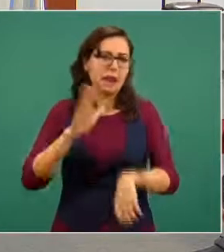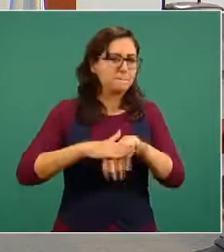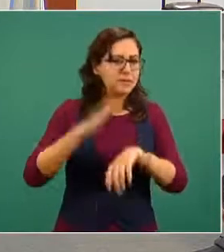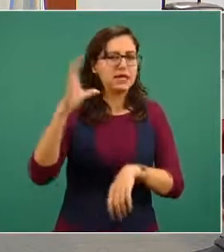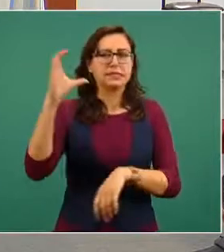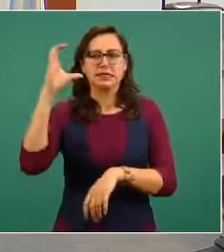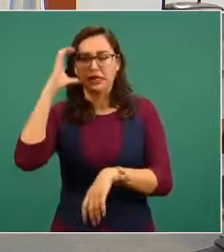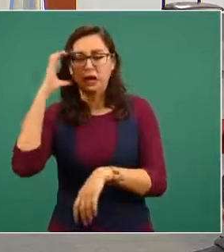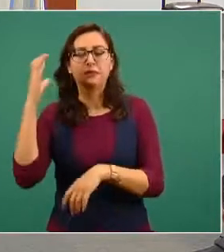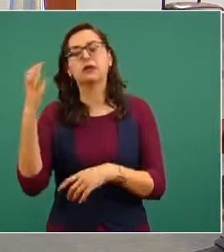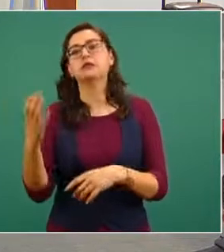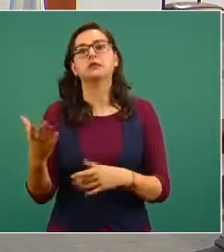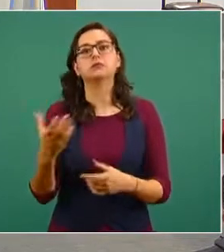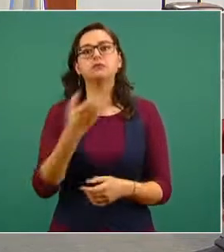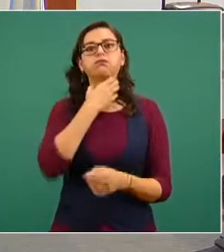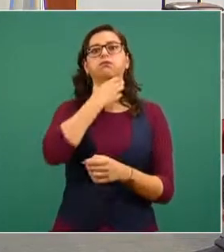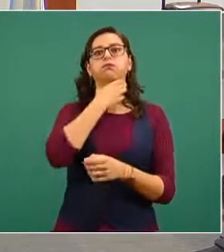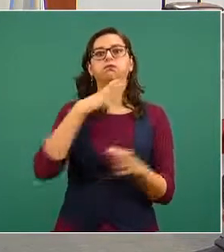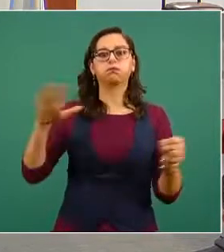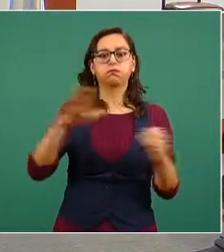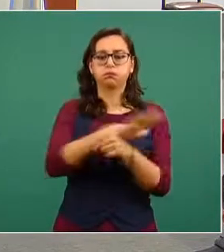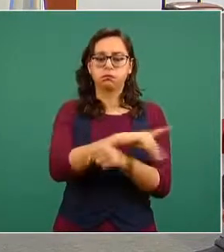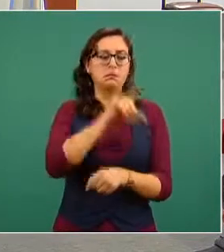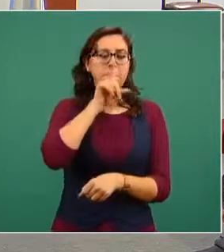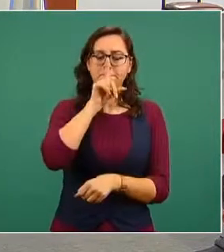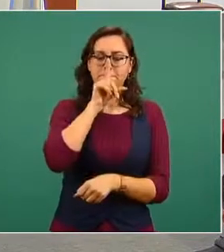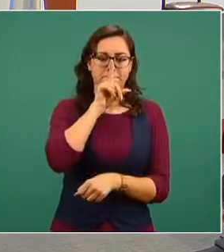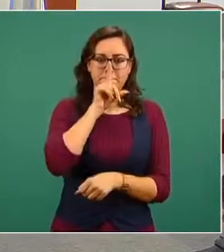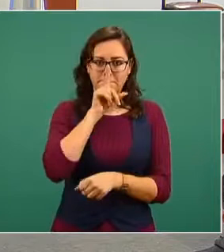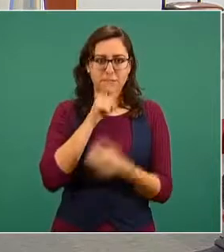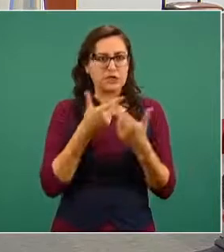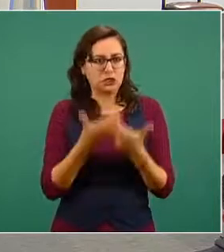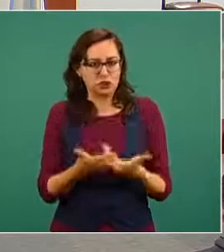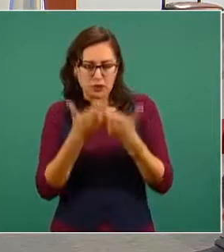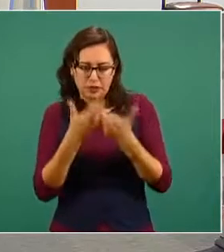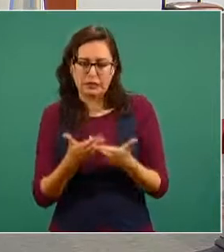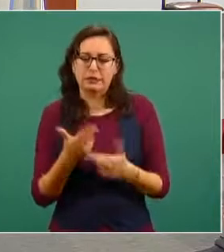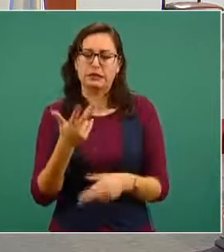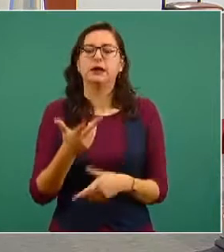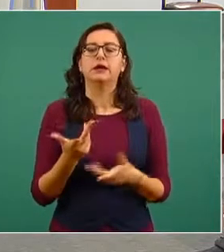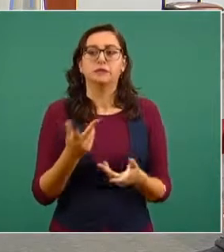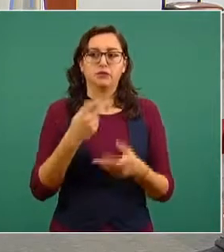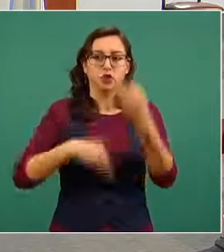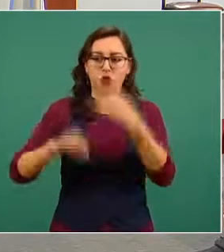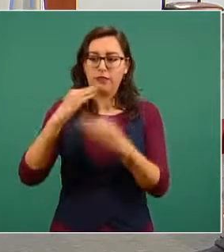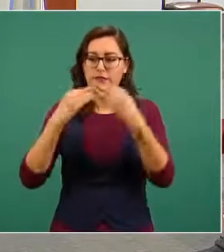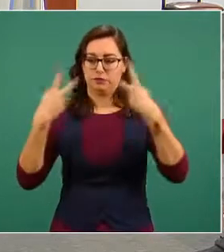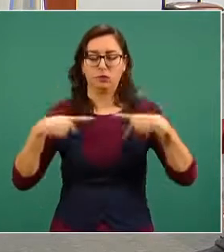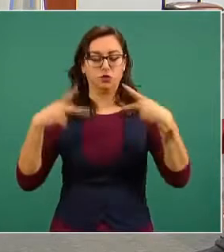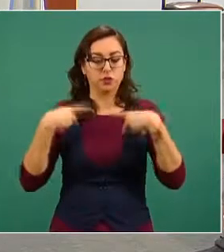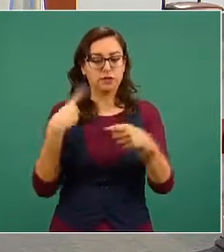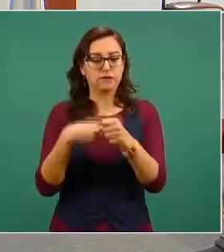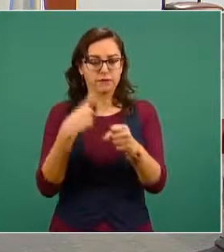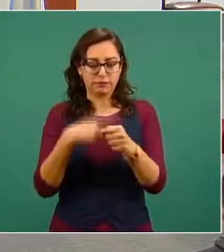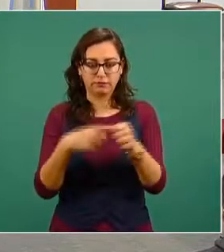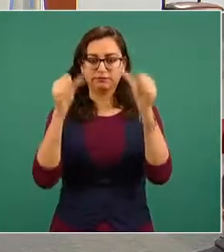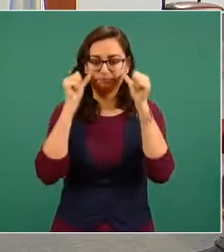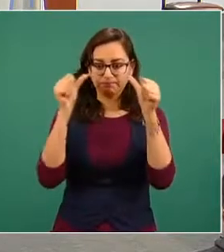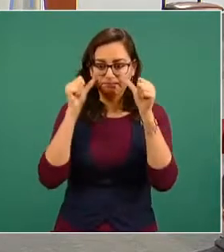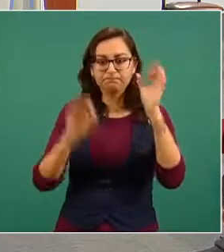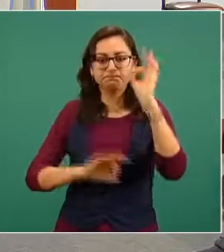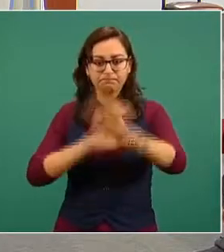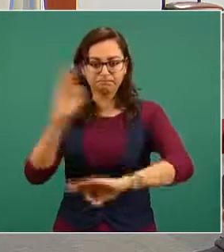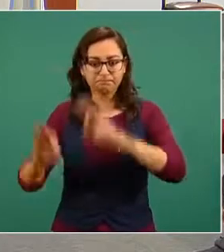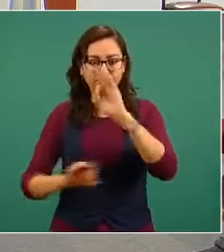los hospitales y que todos los enfermos puedan ser atendidos ya el